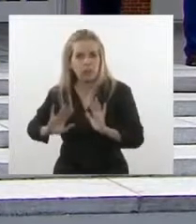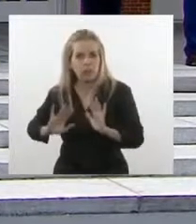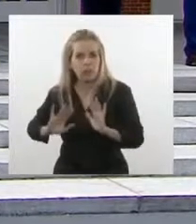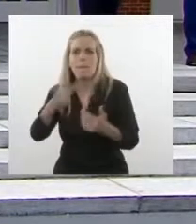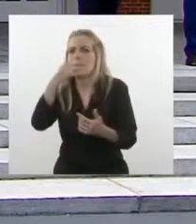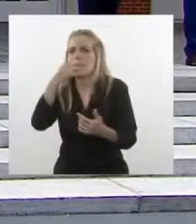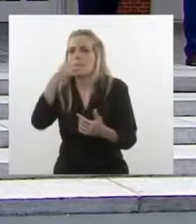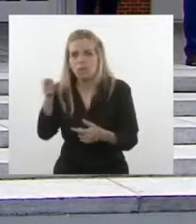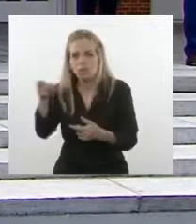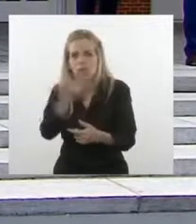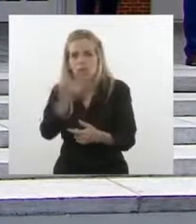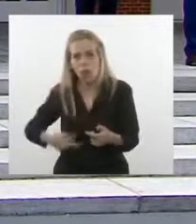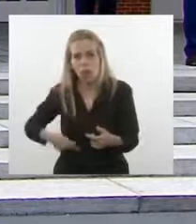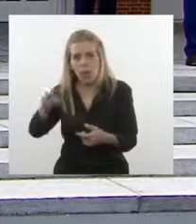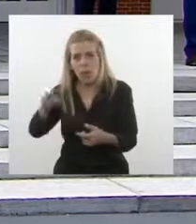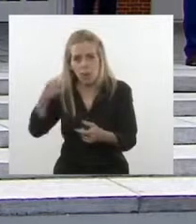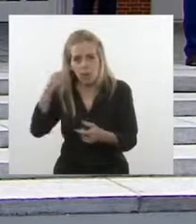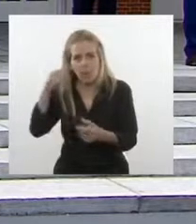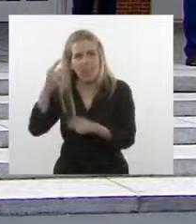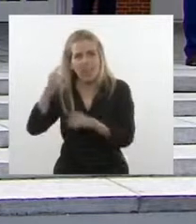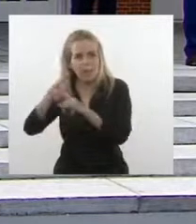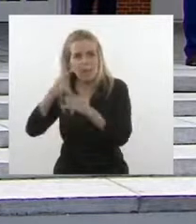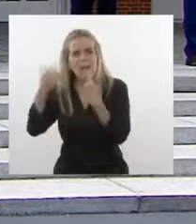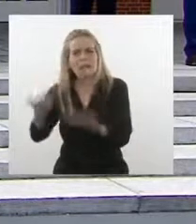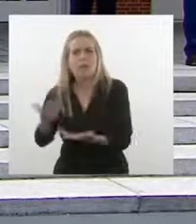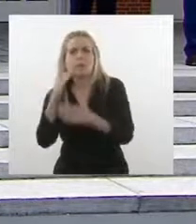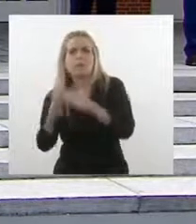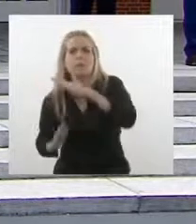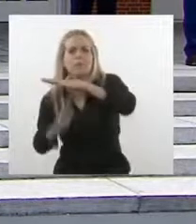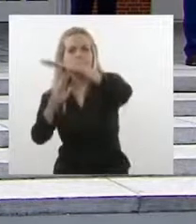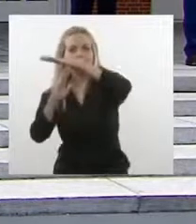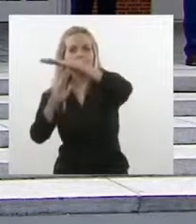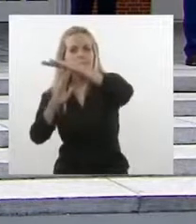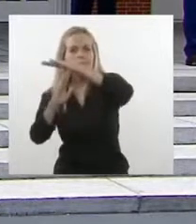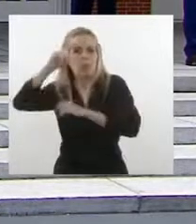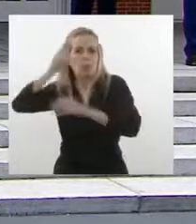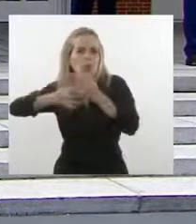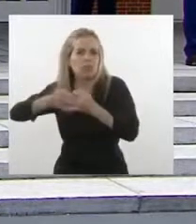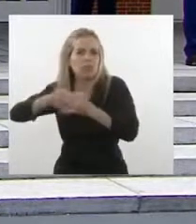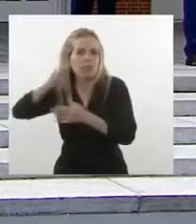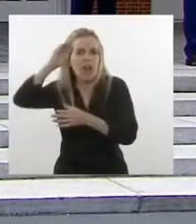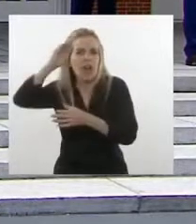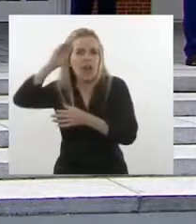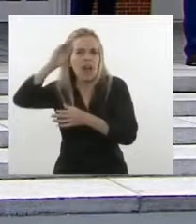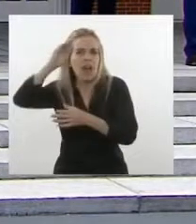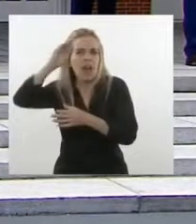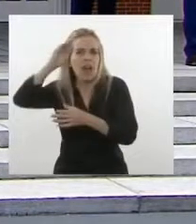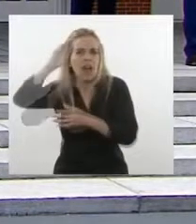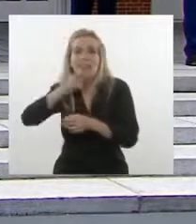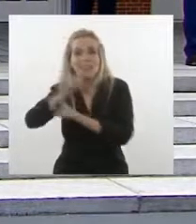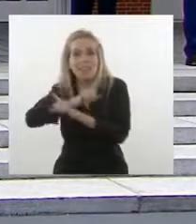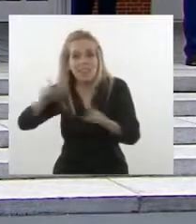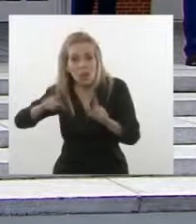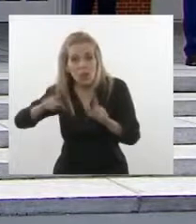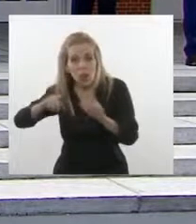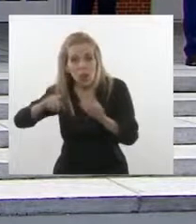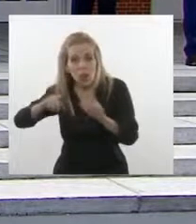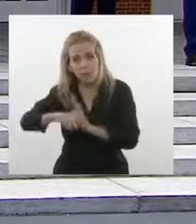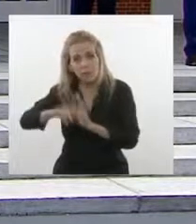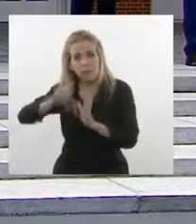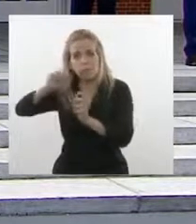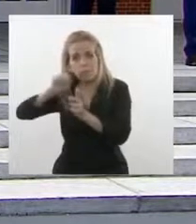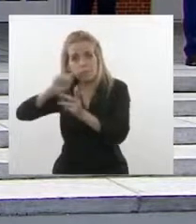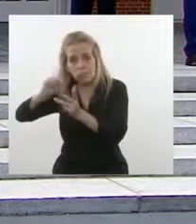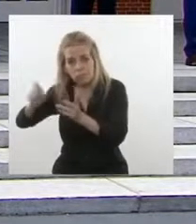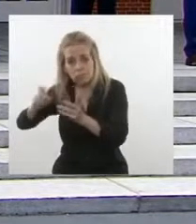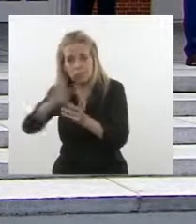encomendando al Tribunal Supremo. ¿Qué ocurriría si el Tribunal Supremo no ampara ninguna de esas medidas legales que están solicitando los gobiernos